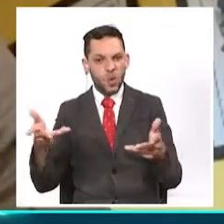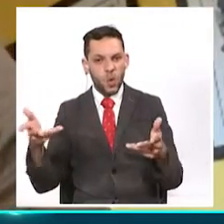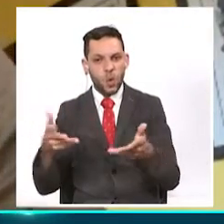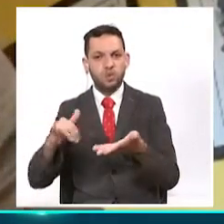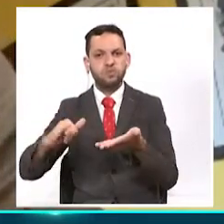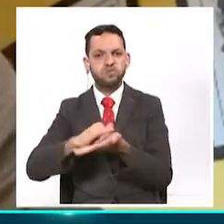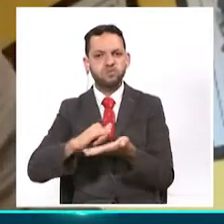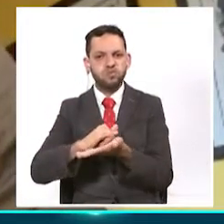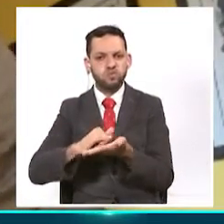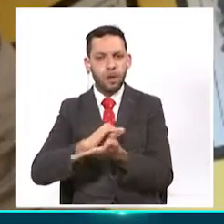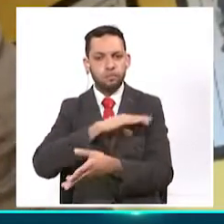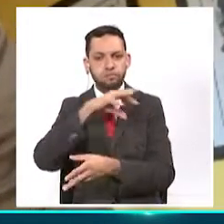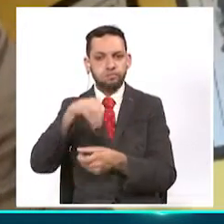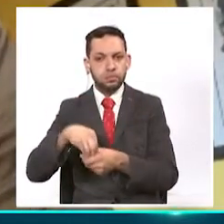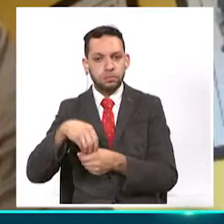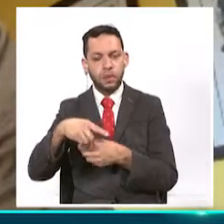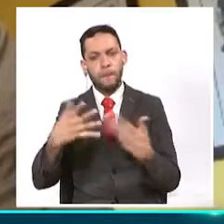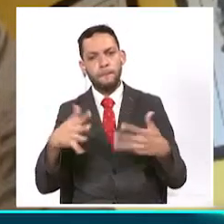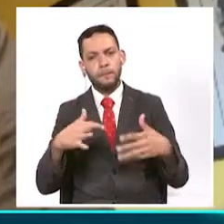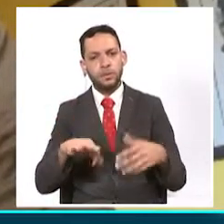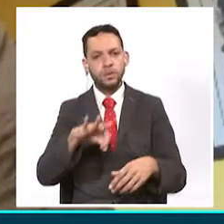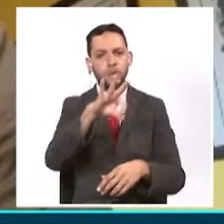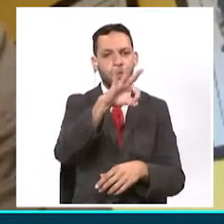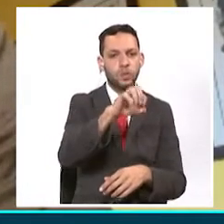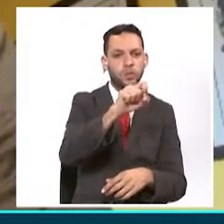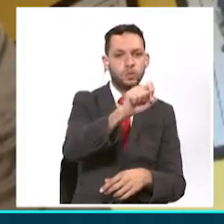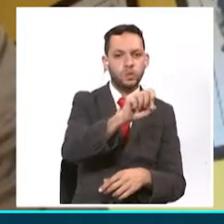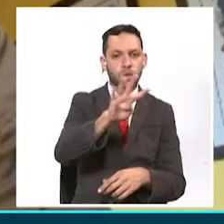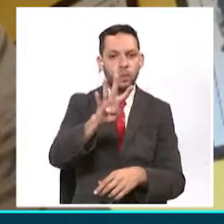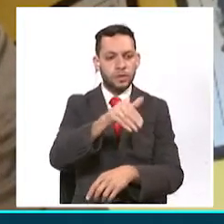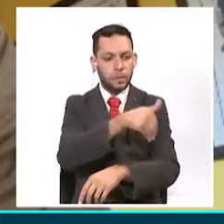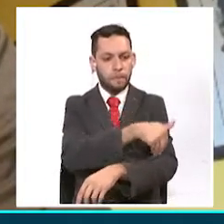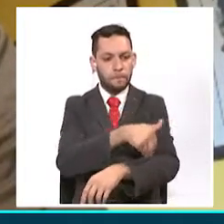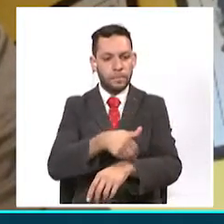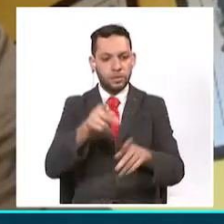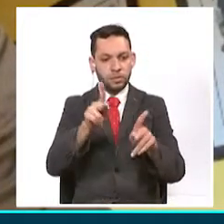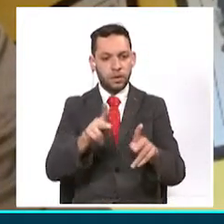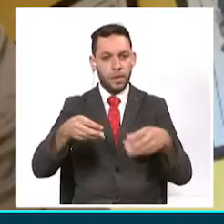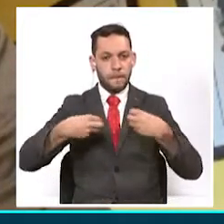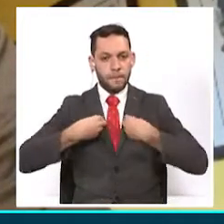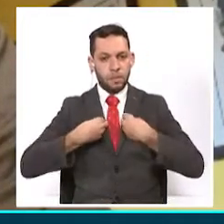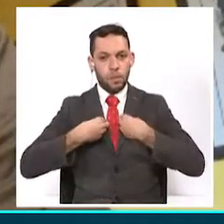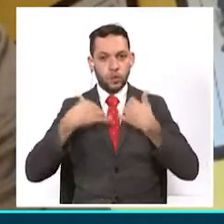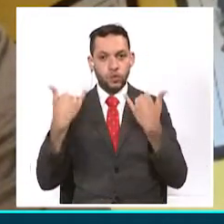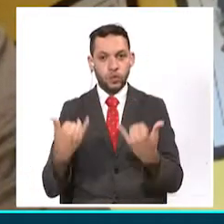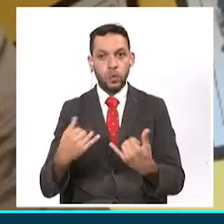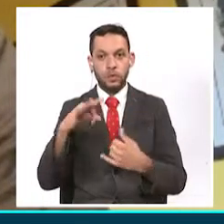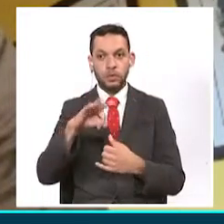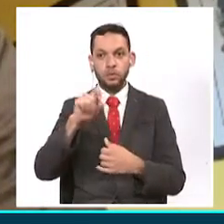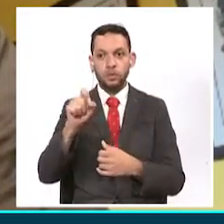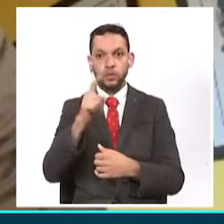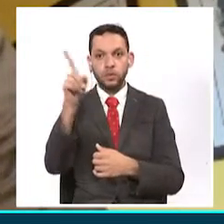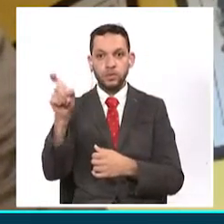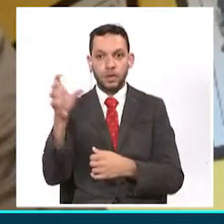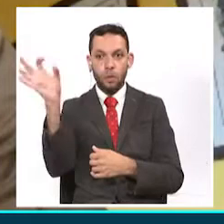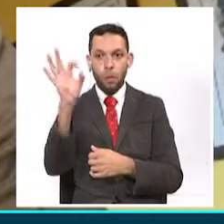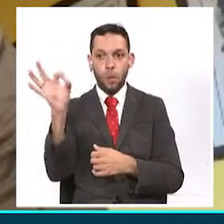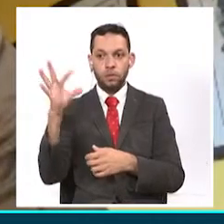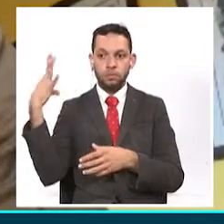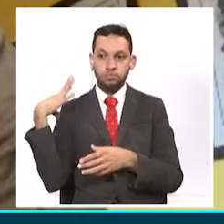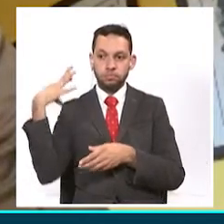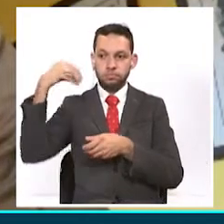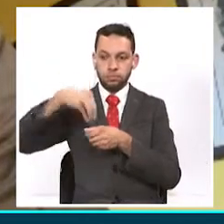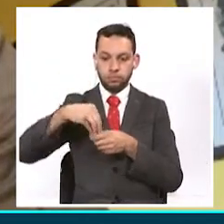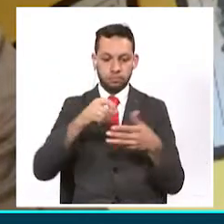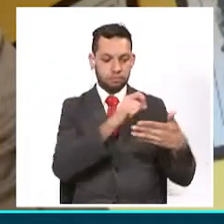York, que somos una población de 8.4 millones de habitantes, pues hago parte de ese 3.6% y sin ninguna reacción